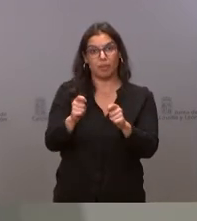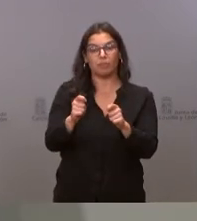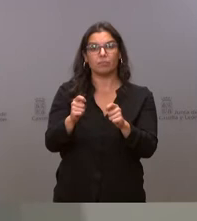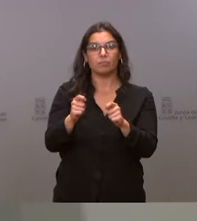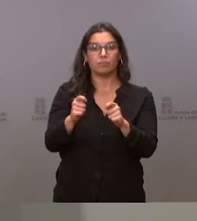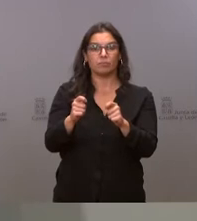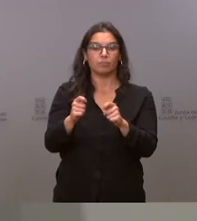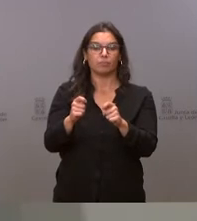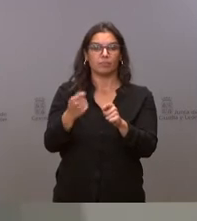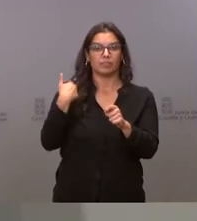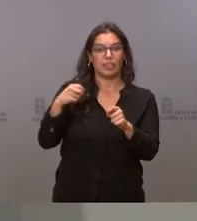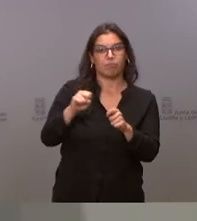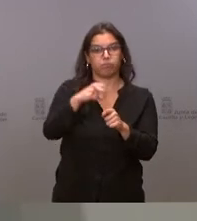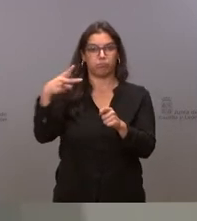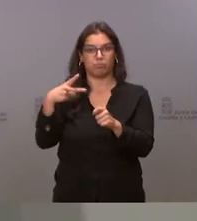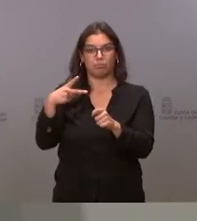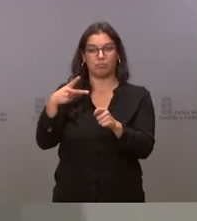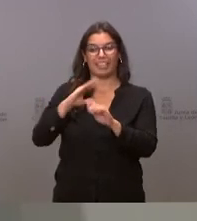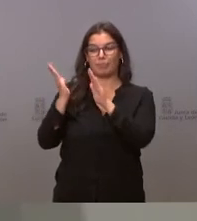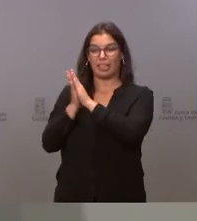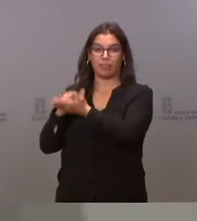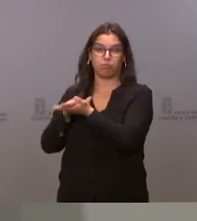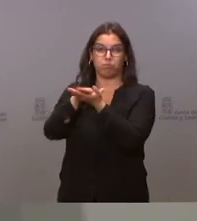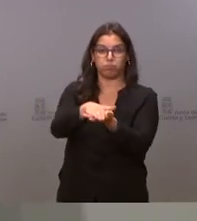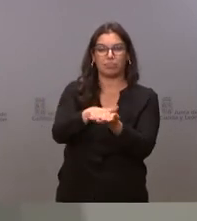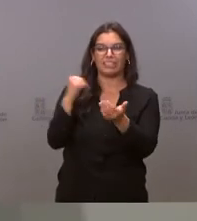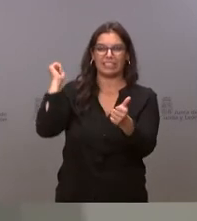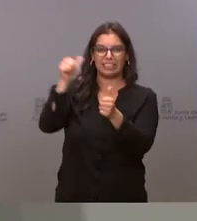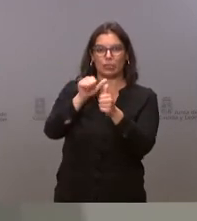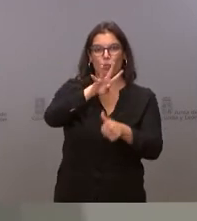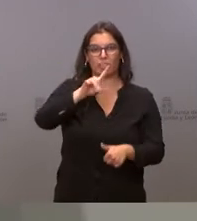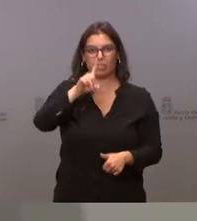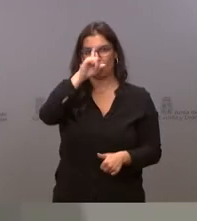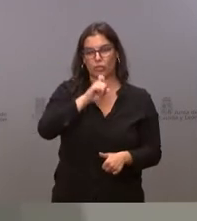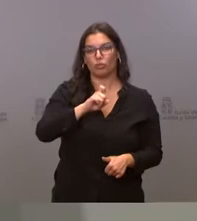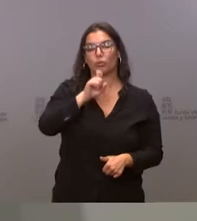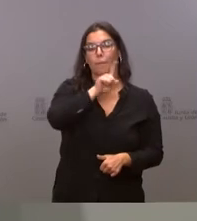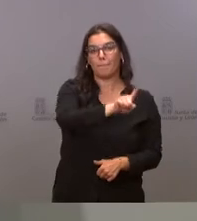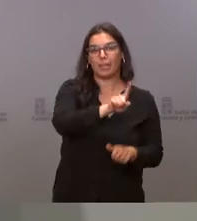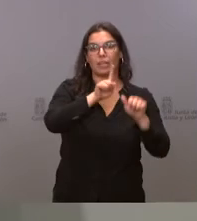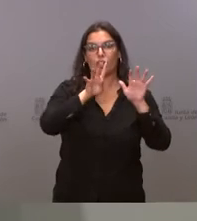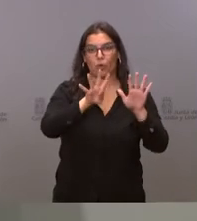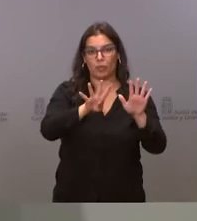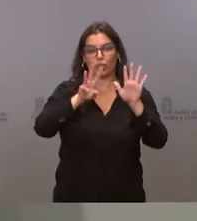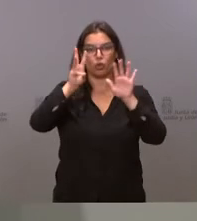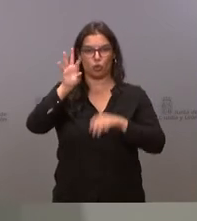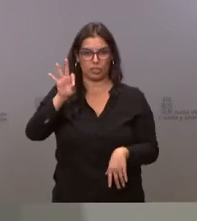un expediente incuado hace ya 41 años, en 1980.